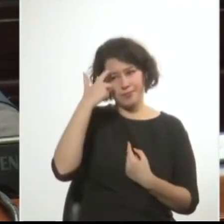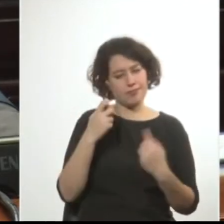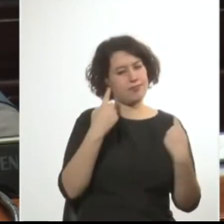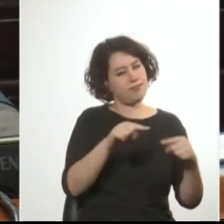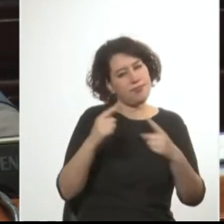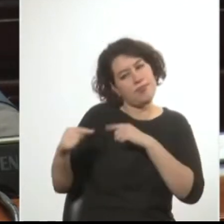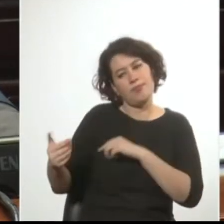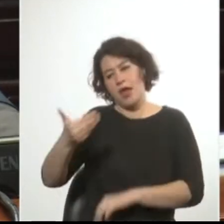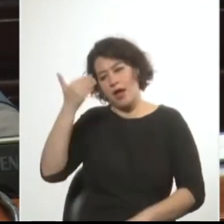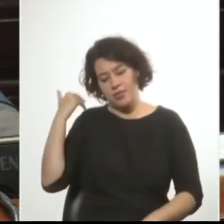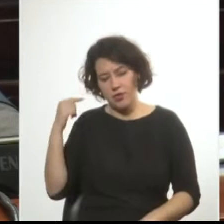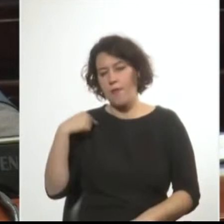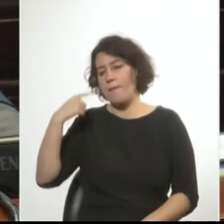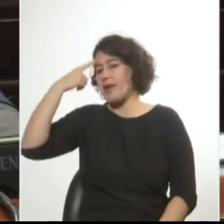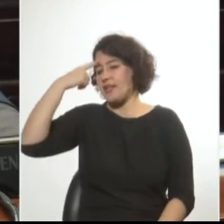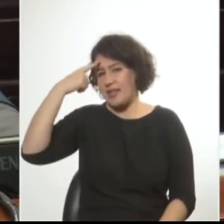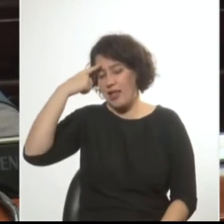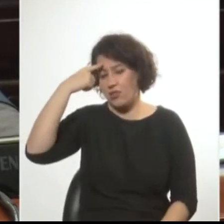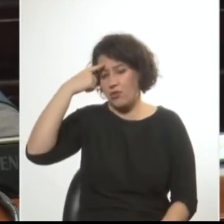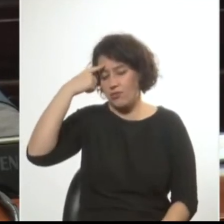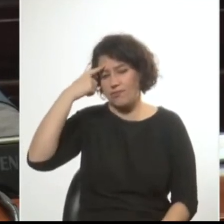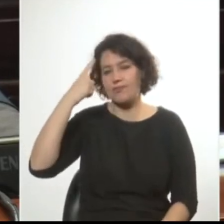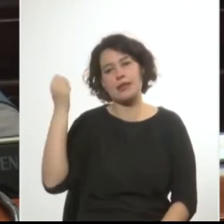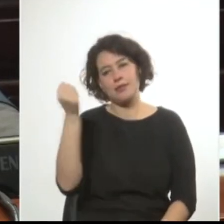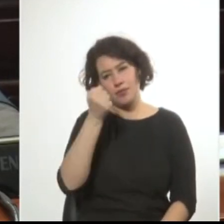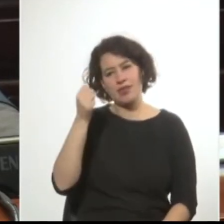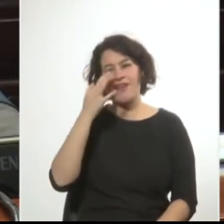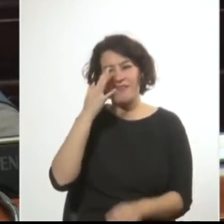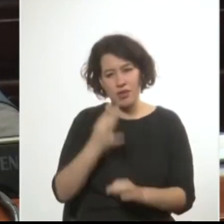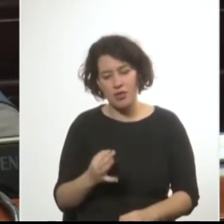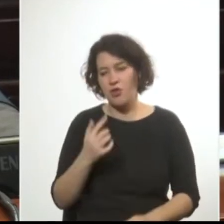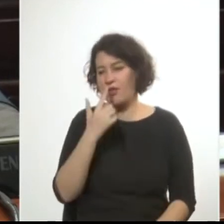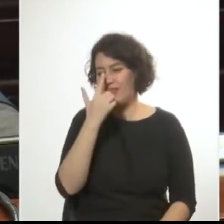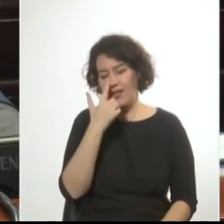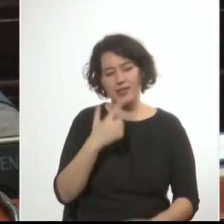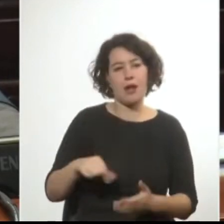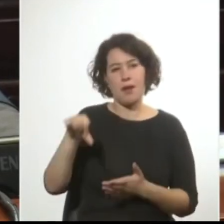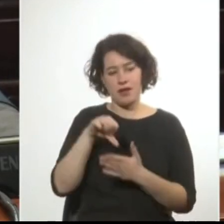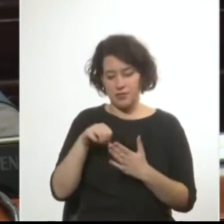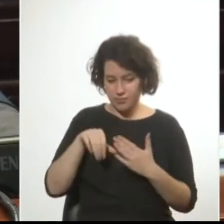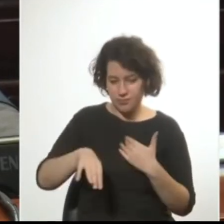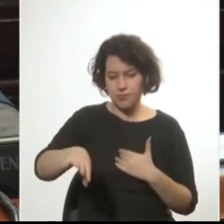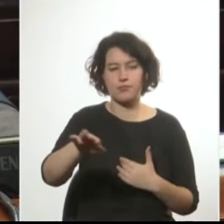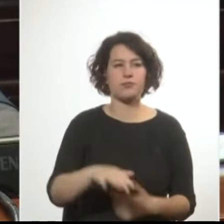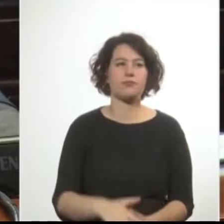anteponiendo, antes que nada, el verdadero interés del país. Eso es